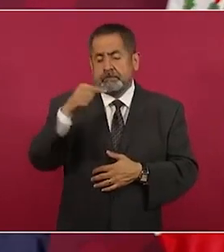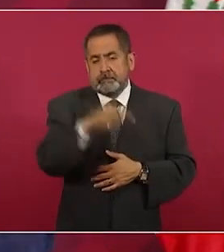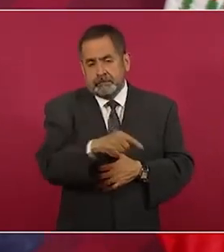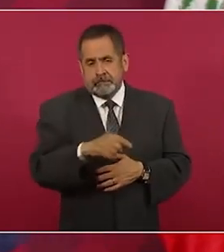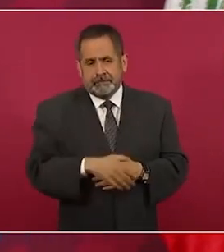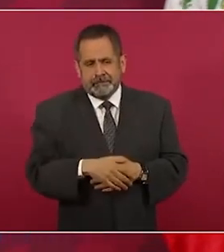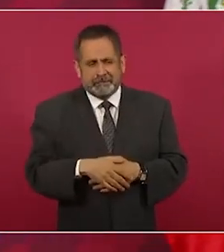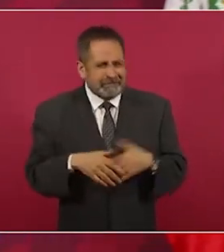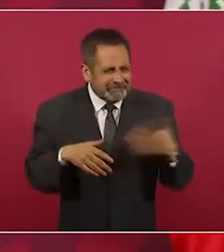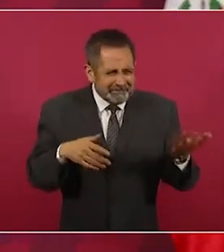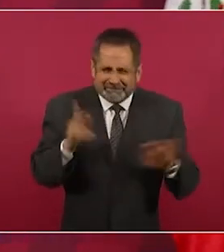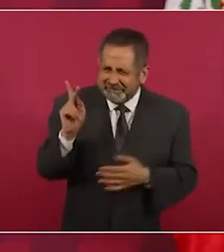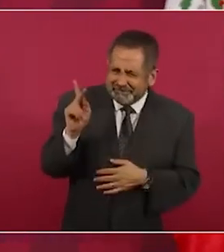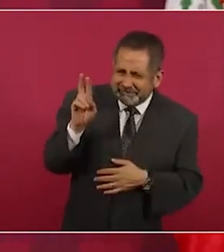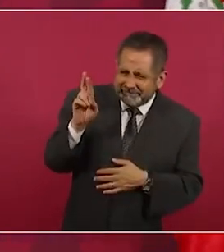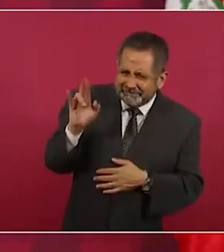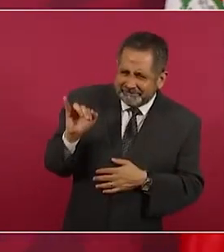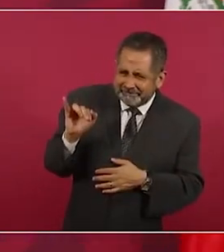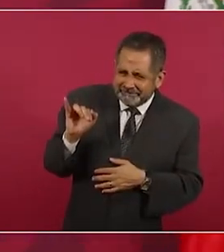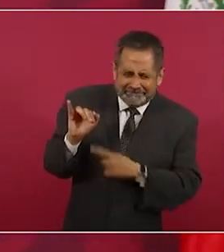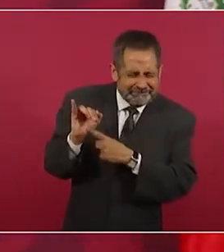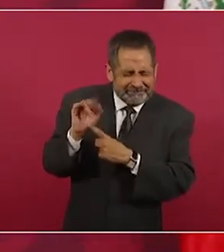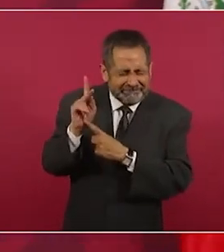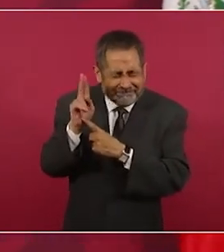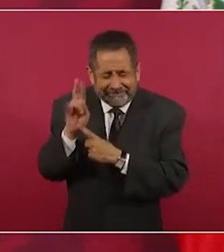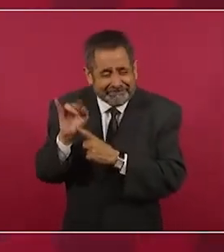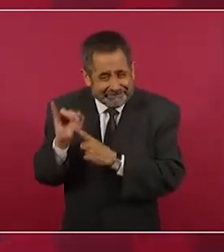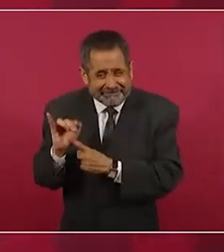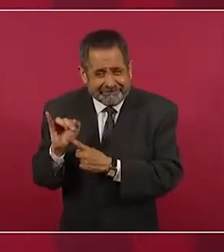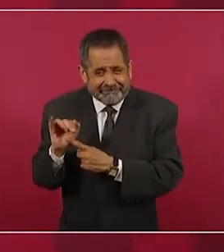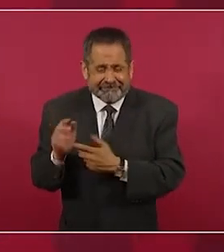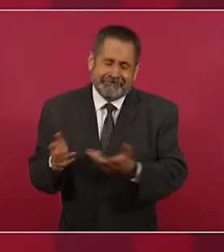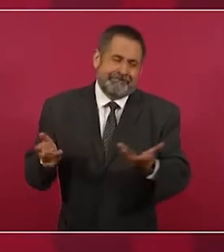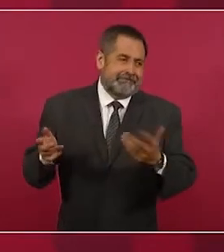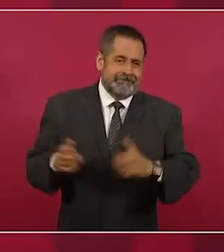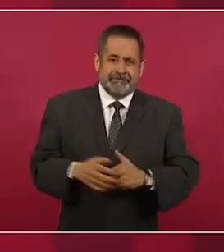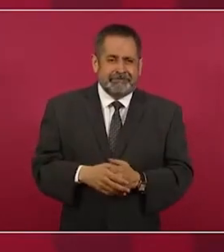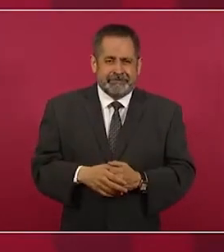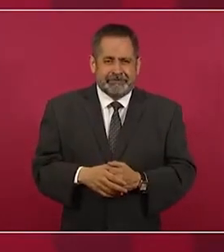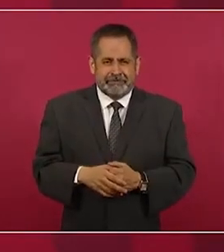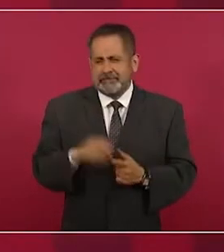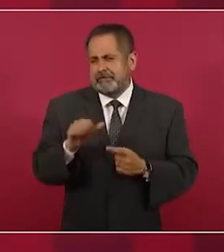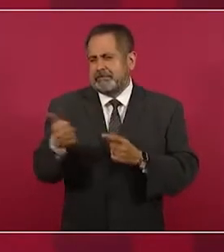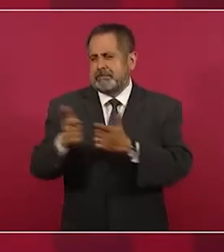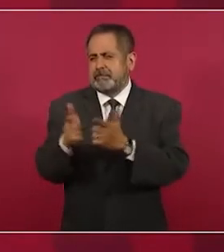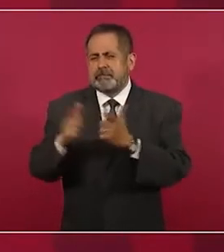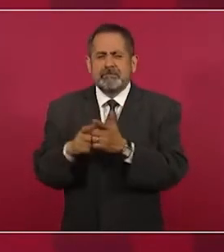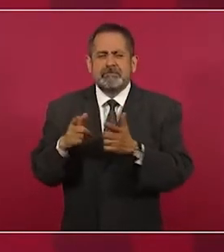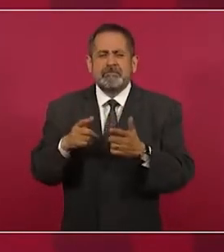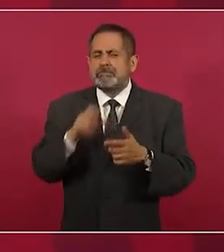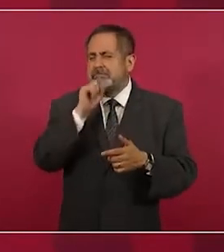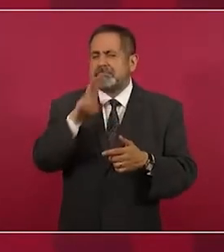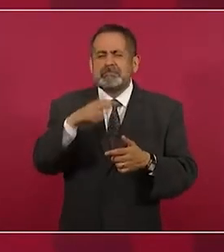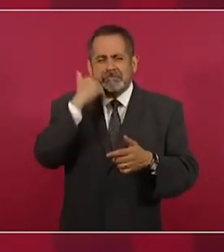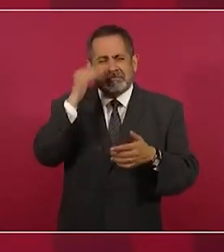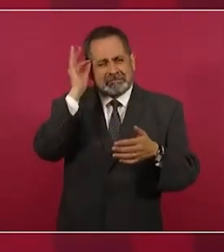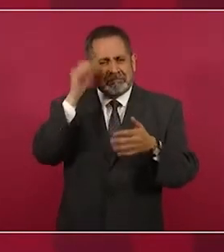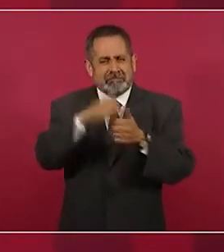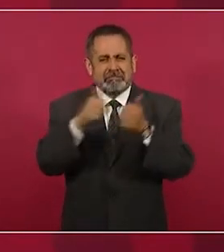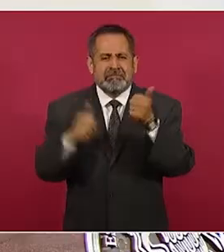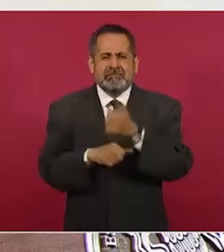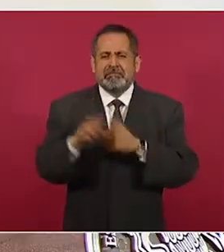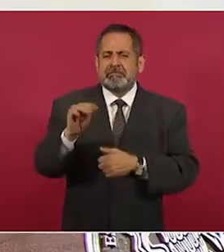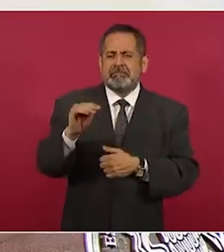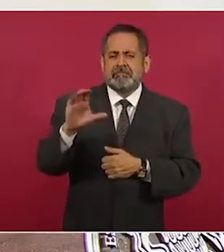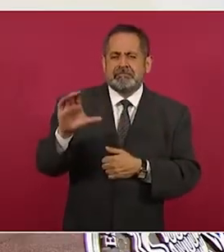pero lo del PRI y de los otros partidos paleros, el del Movimiento